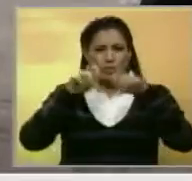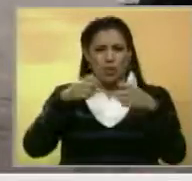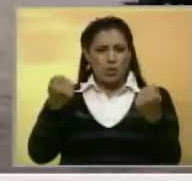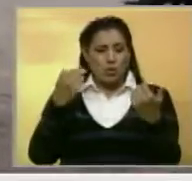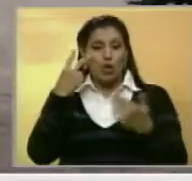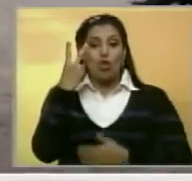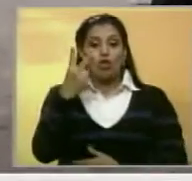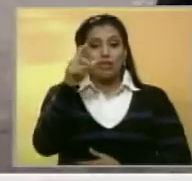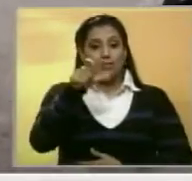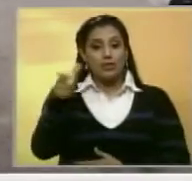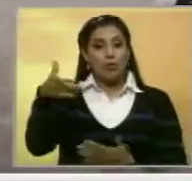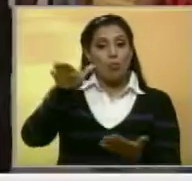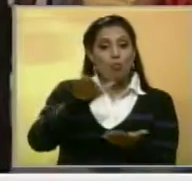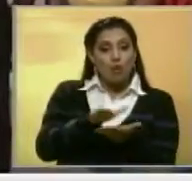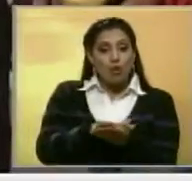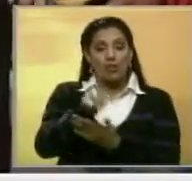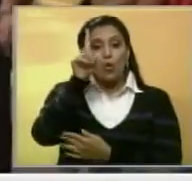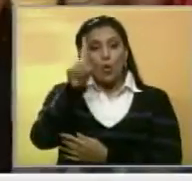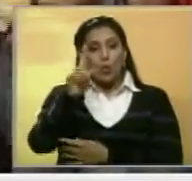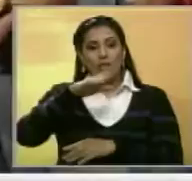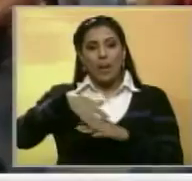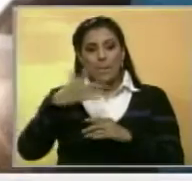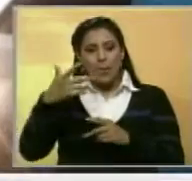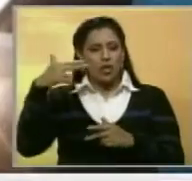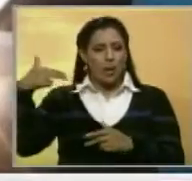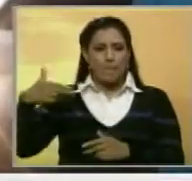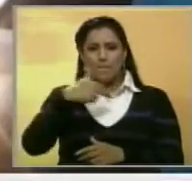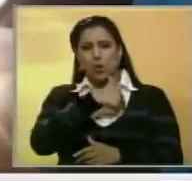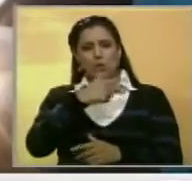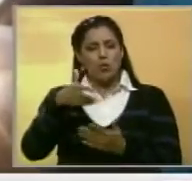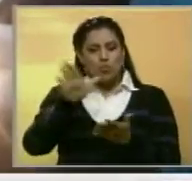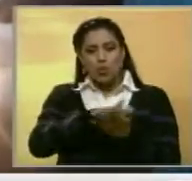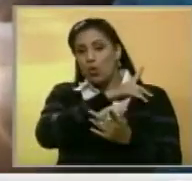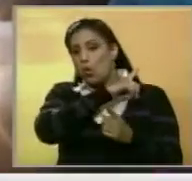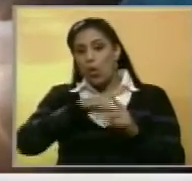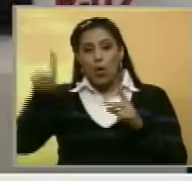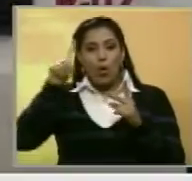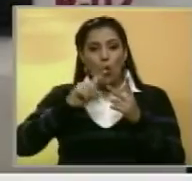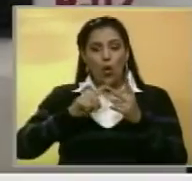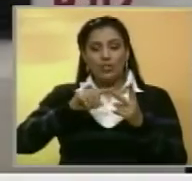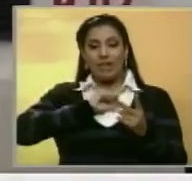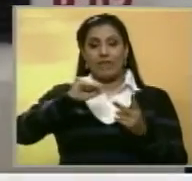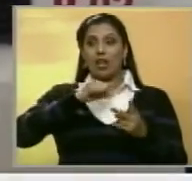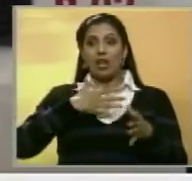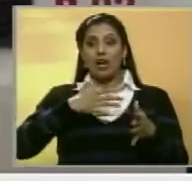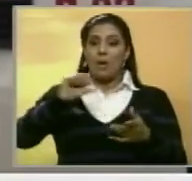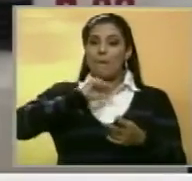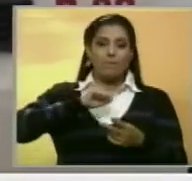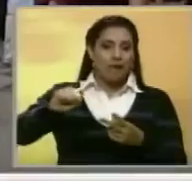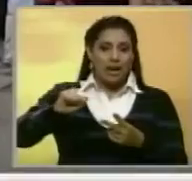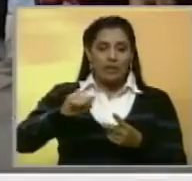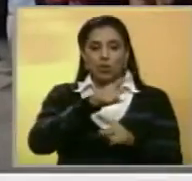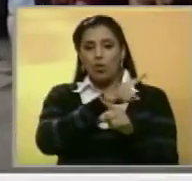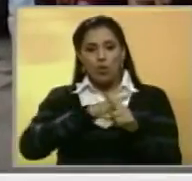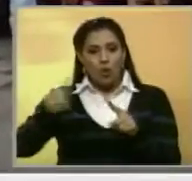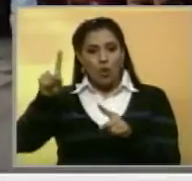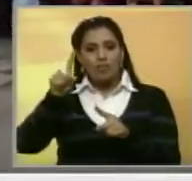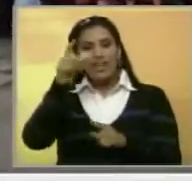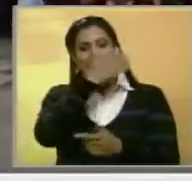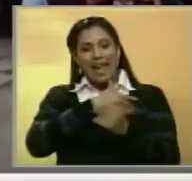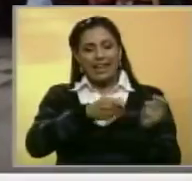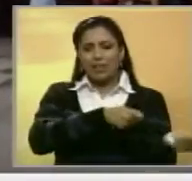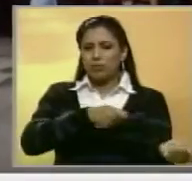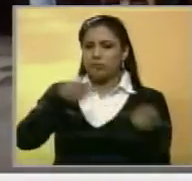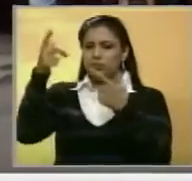Dos personas fallecidas, una por impacto de proyectil y una por infarto. Entre los heridos ingresados